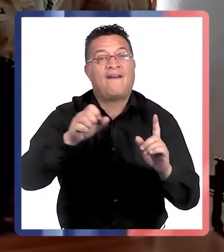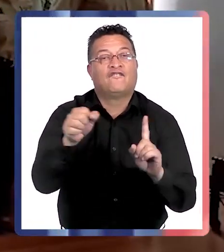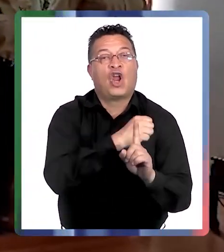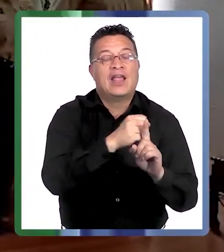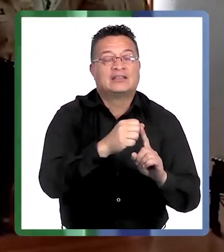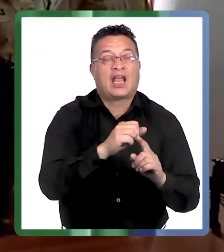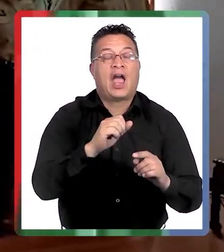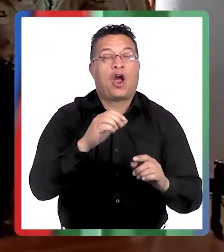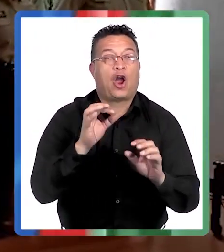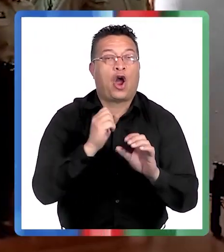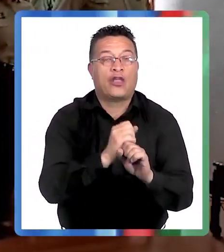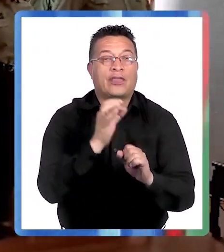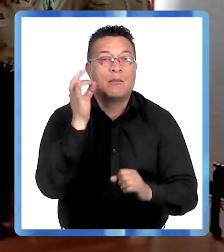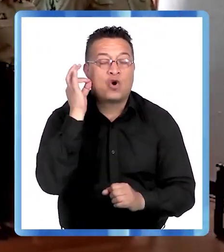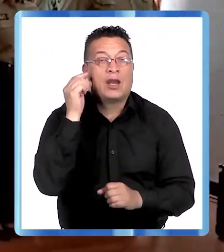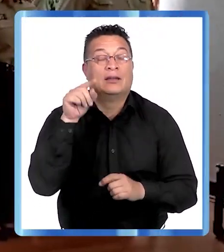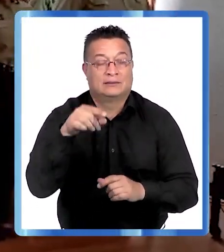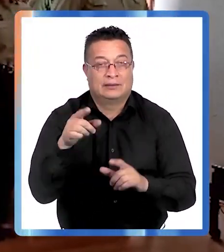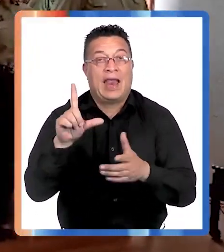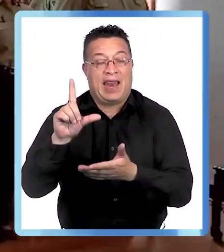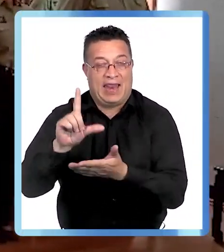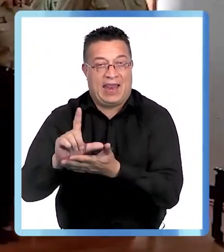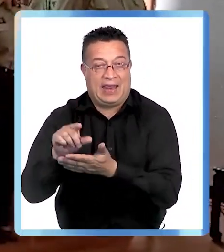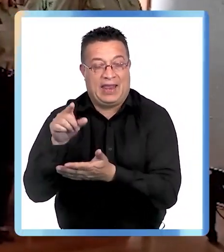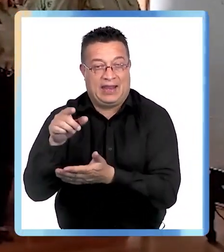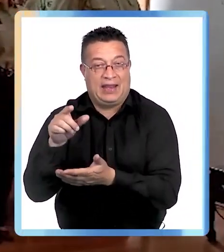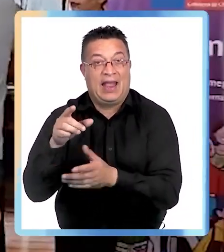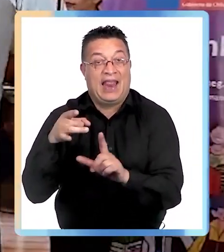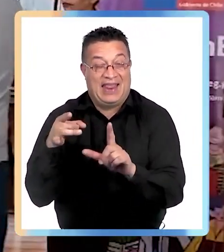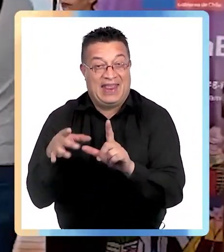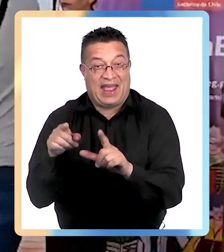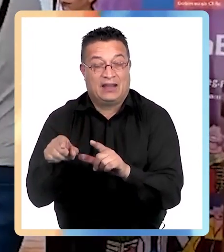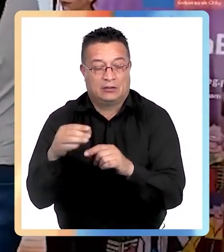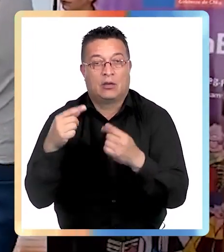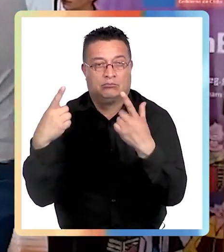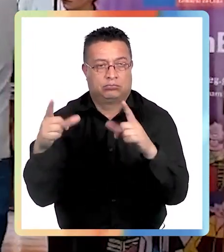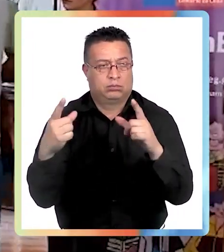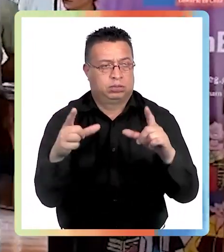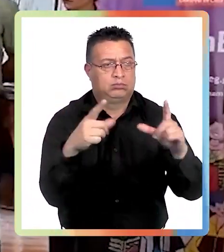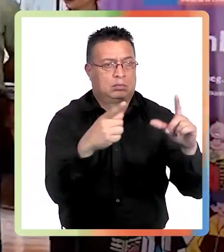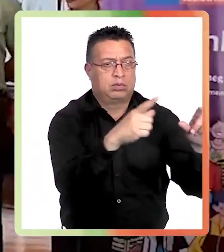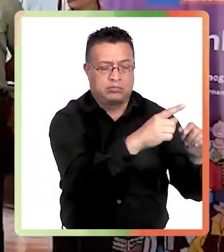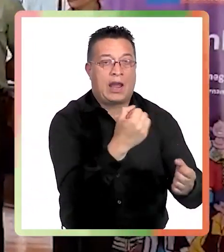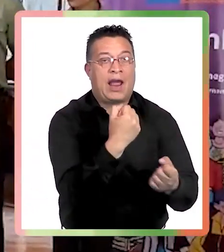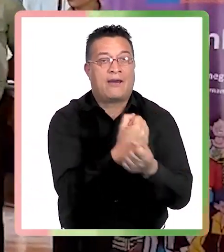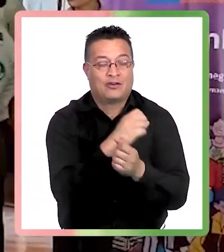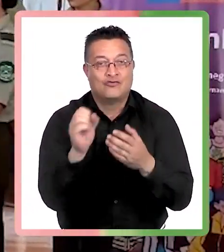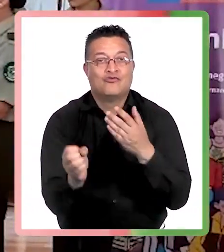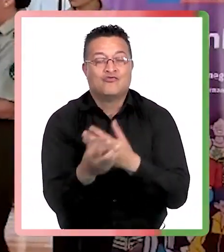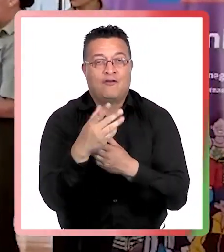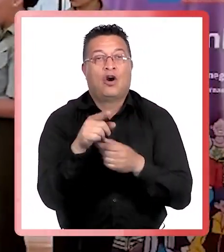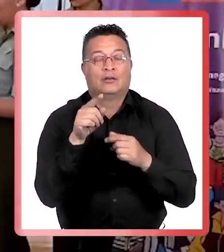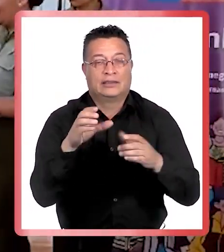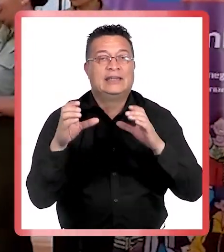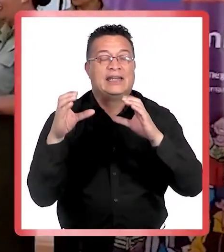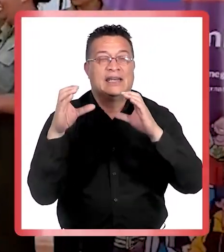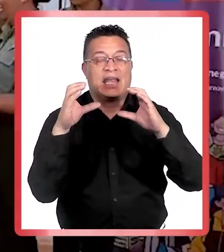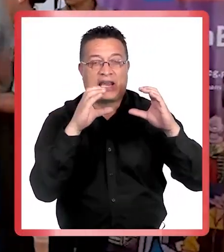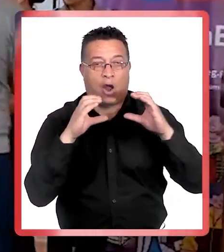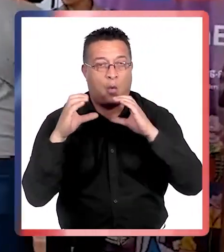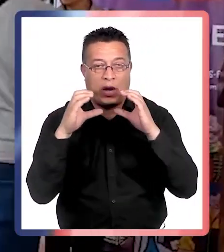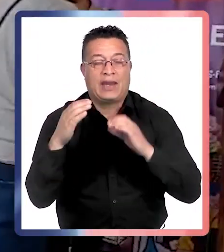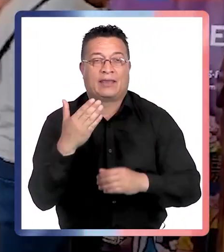ceremonia desarrollada en la prefectura de Linares se certificó al nuevo personal policial de esta comuna y de Cauquenes.